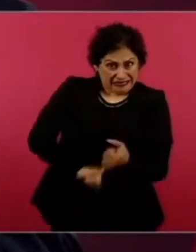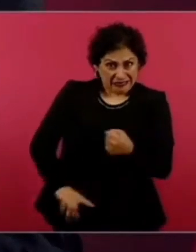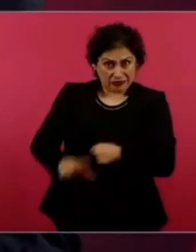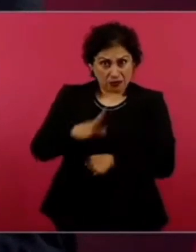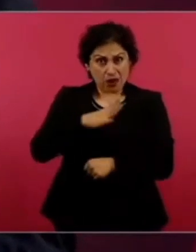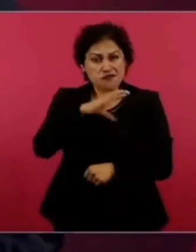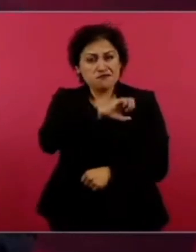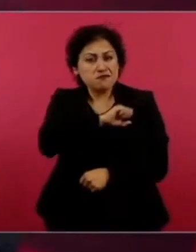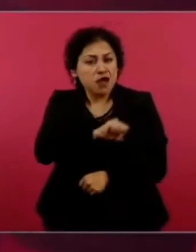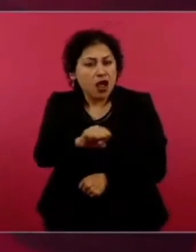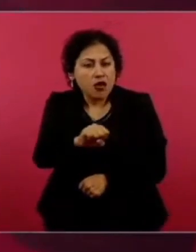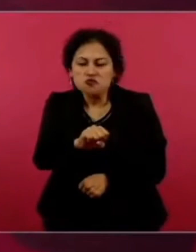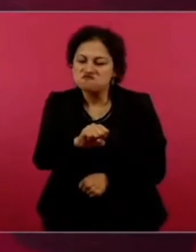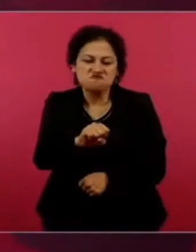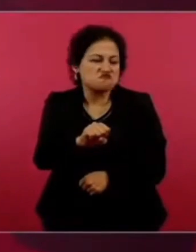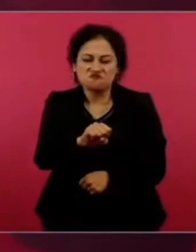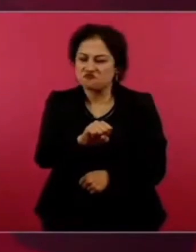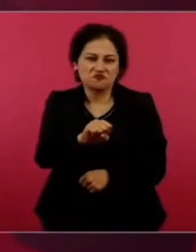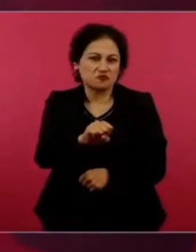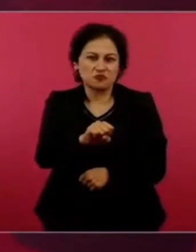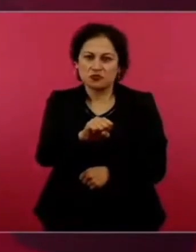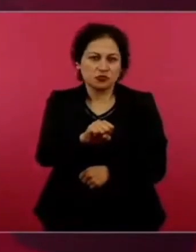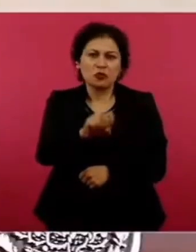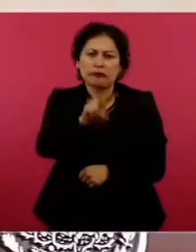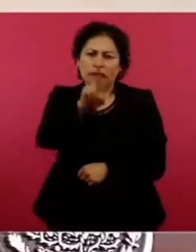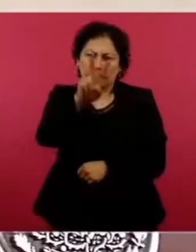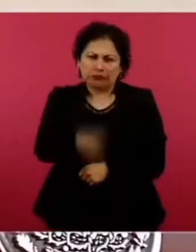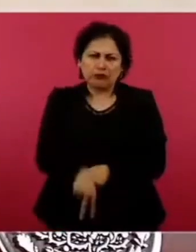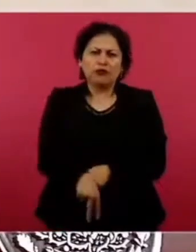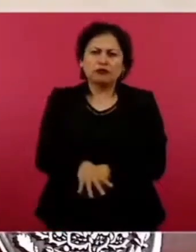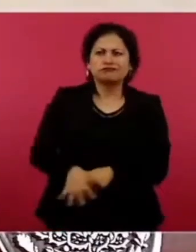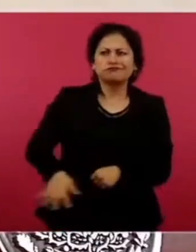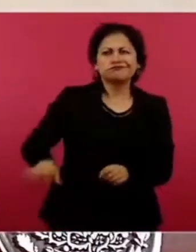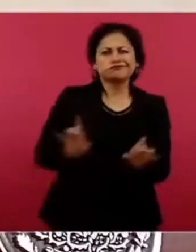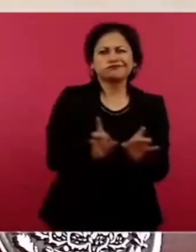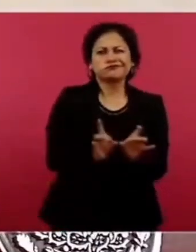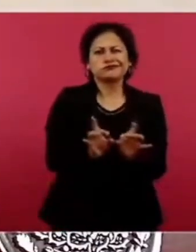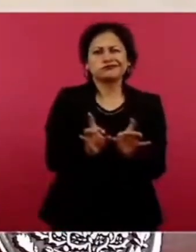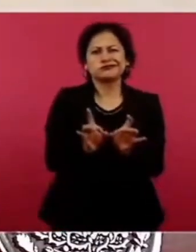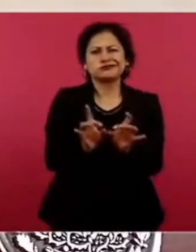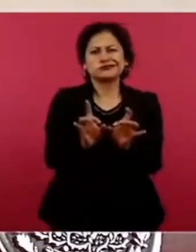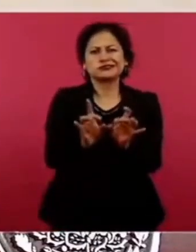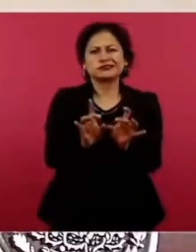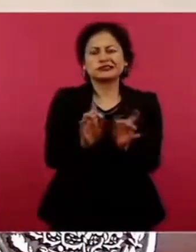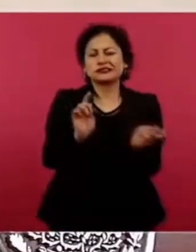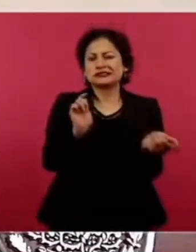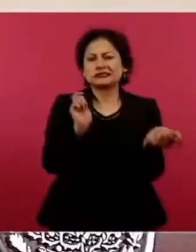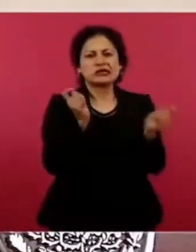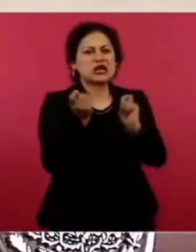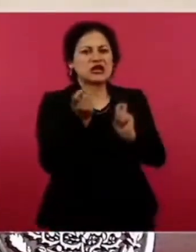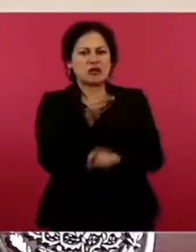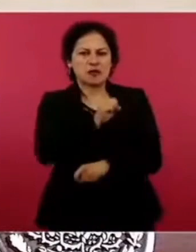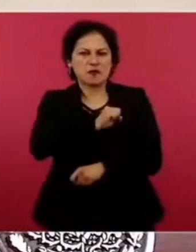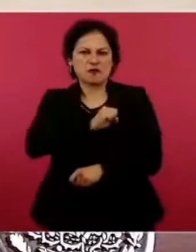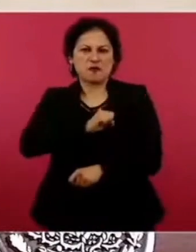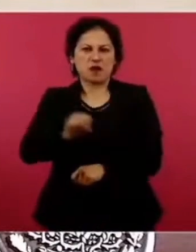Son las circunstancias las que llevan a algunos a tomar el camino de las conductas antisociales.